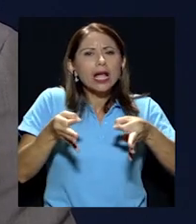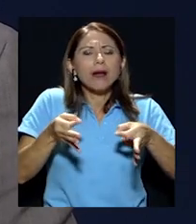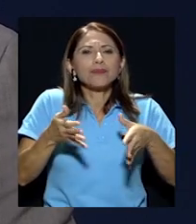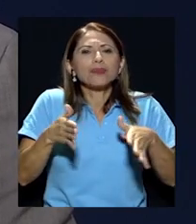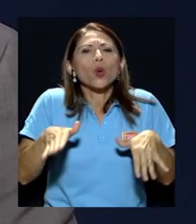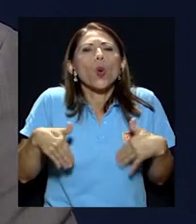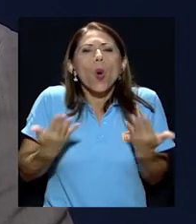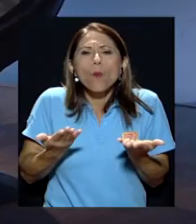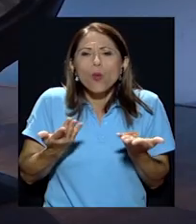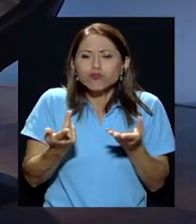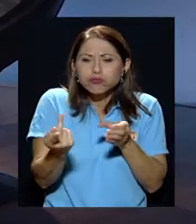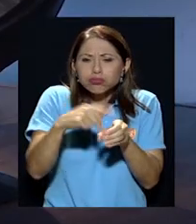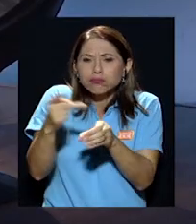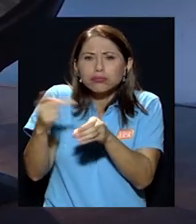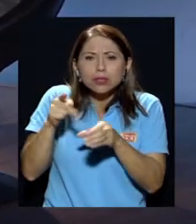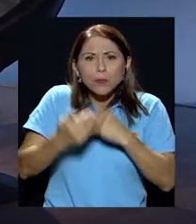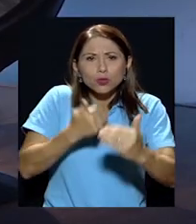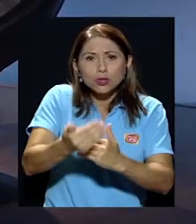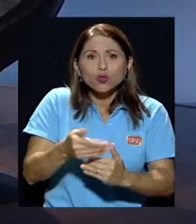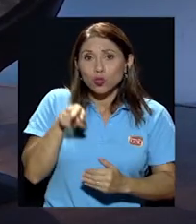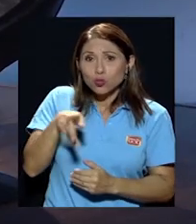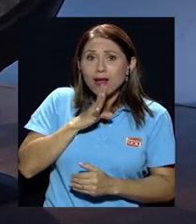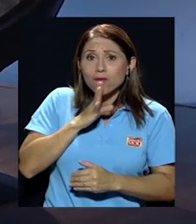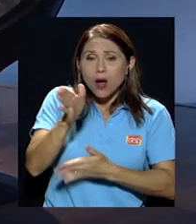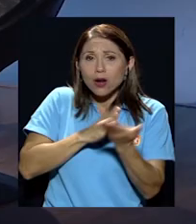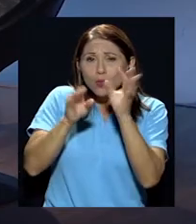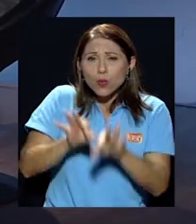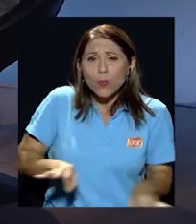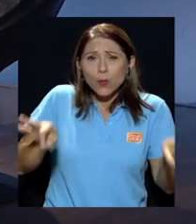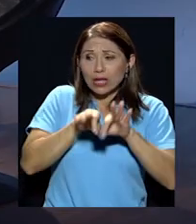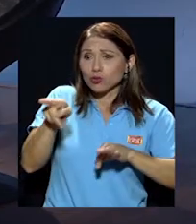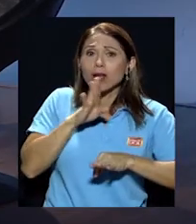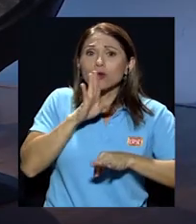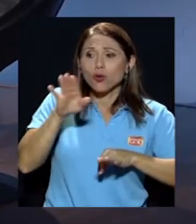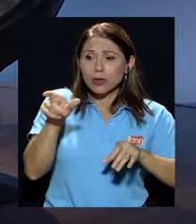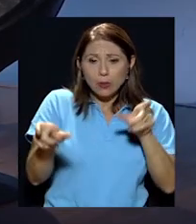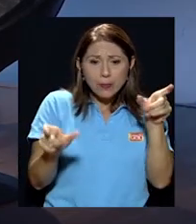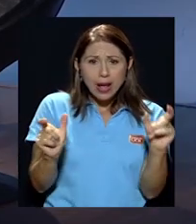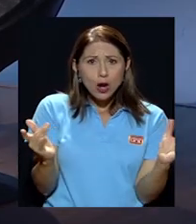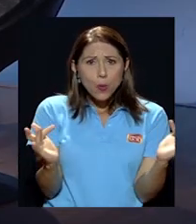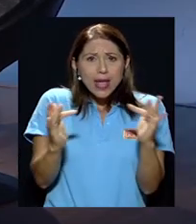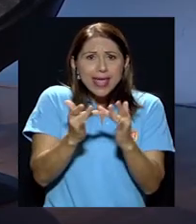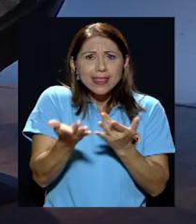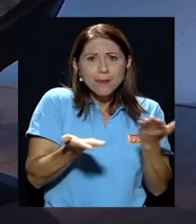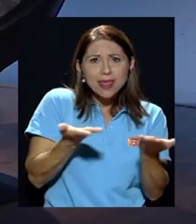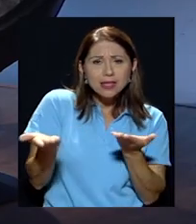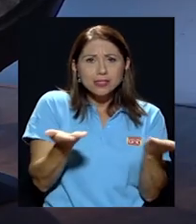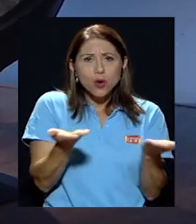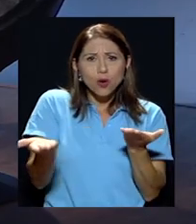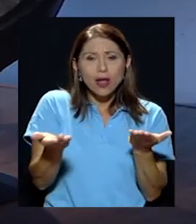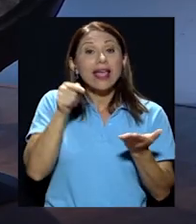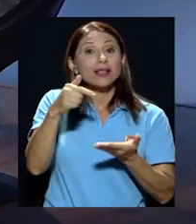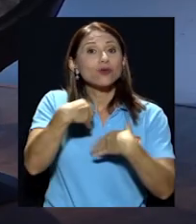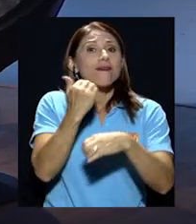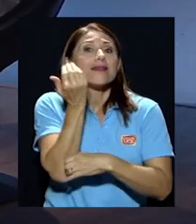partícipes de estos procesos. habló algo muy importante ahora, habló de la intermediación. La intermediación de algún modo también ha facilitado que los